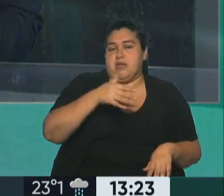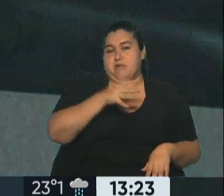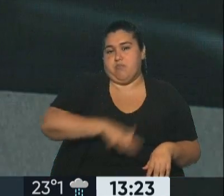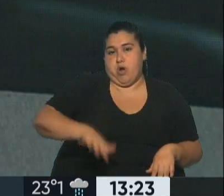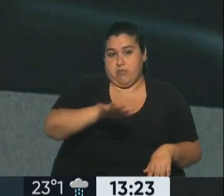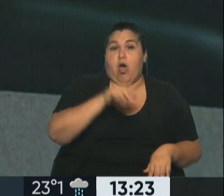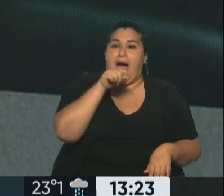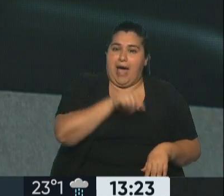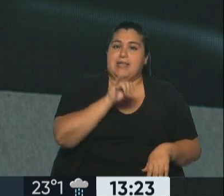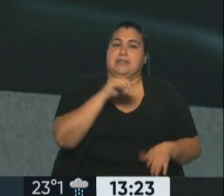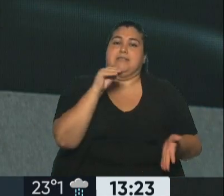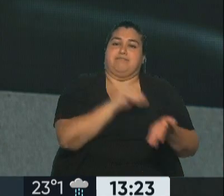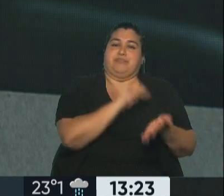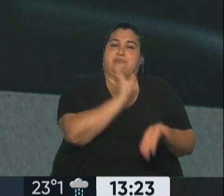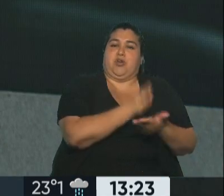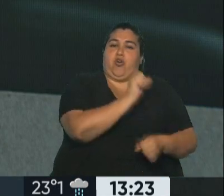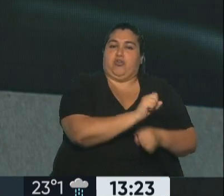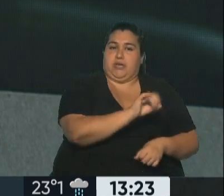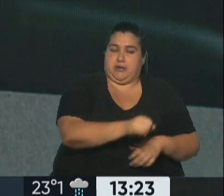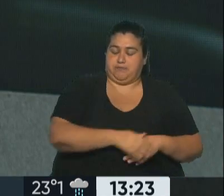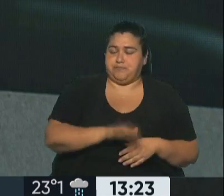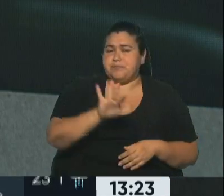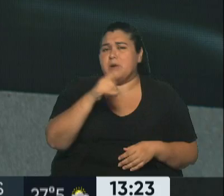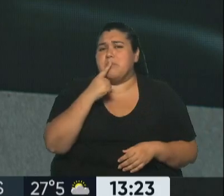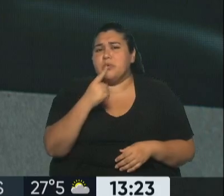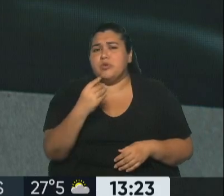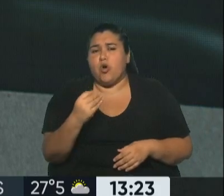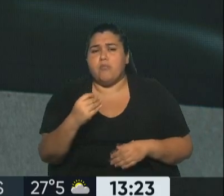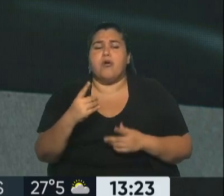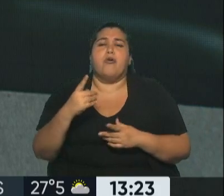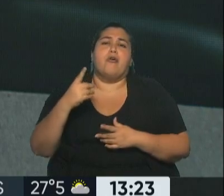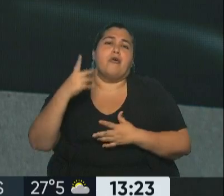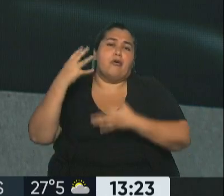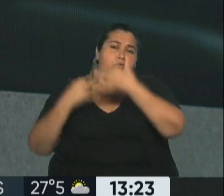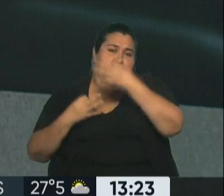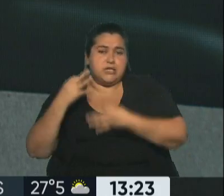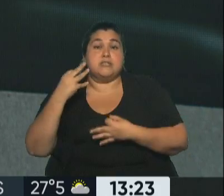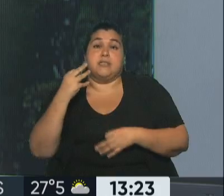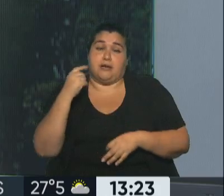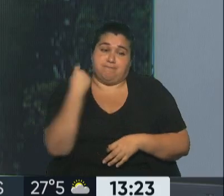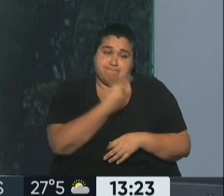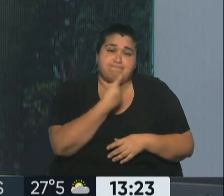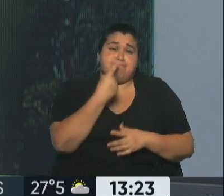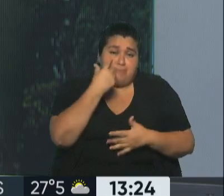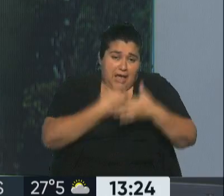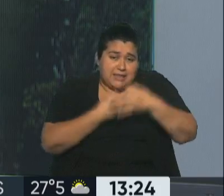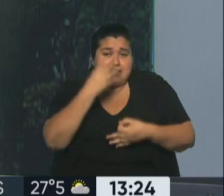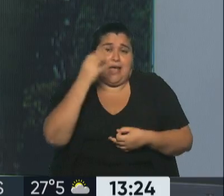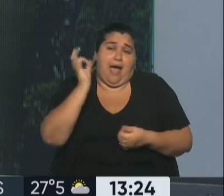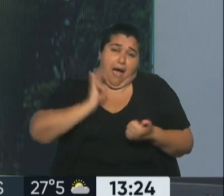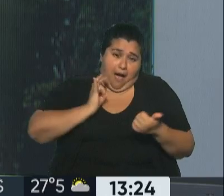recién usted hablaba de diferentes pasos, ¿no? La Cámara, la Corte Suprema, estamos hablando de años. Estamos hablando de años.